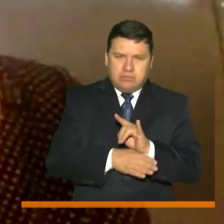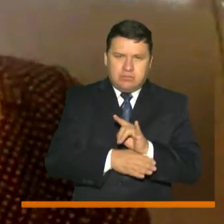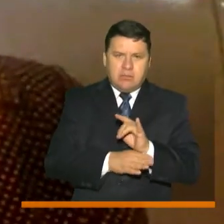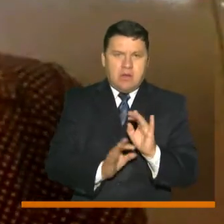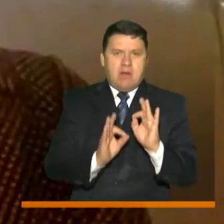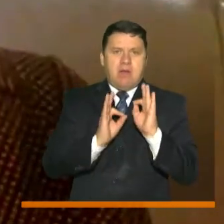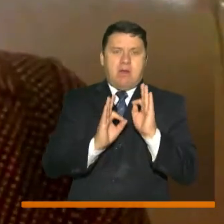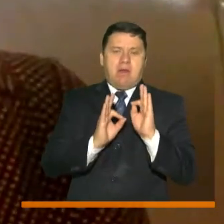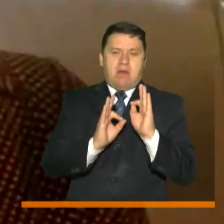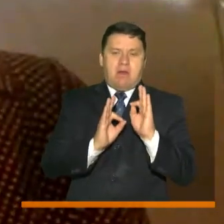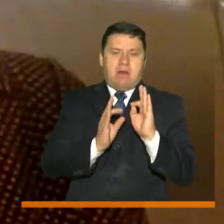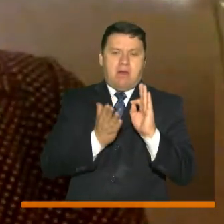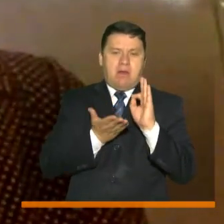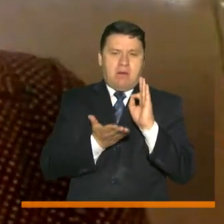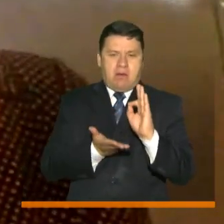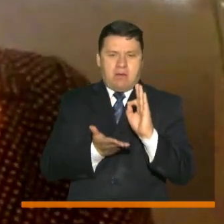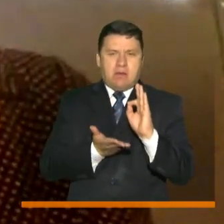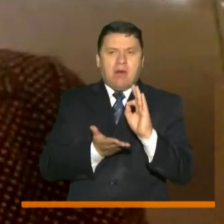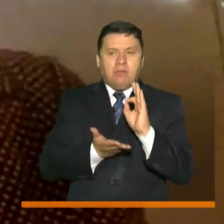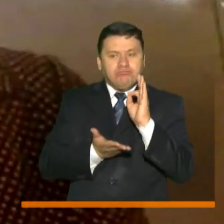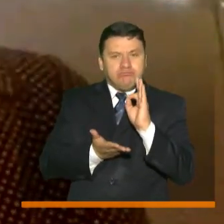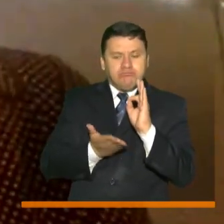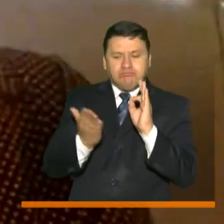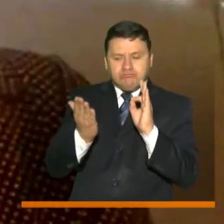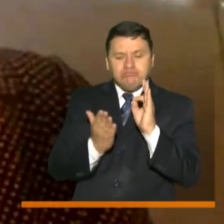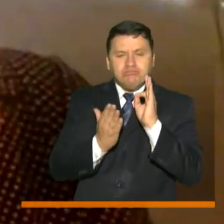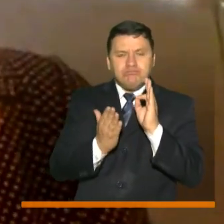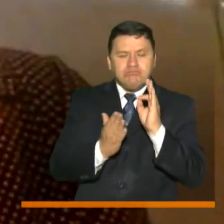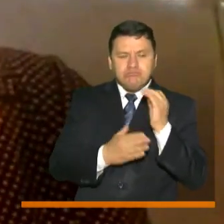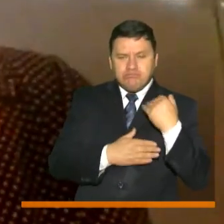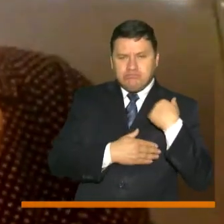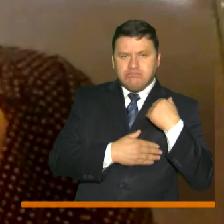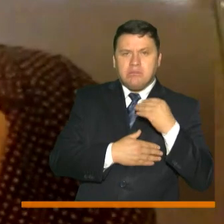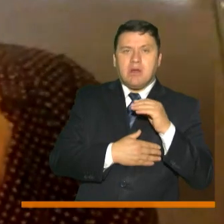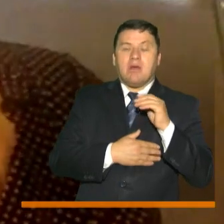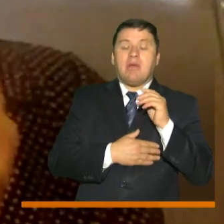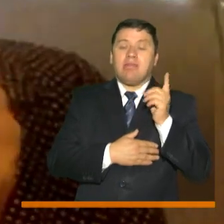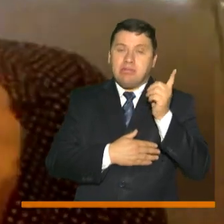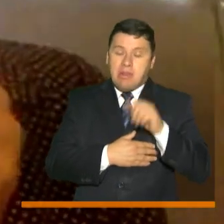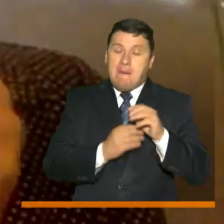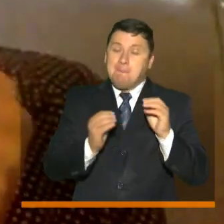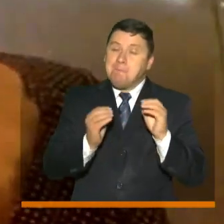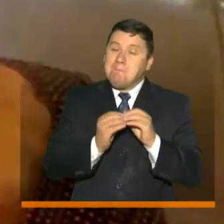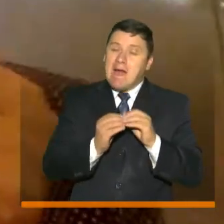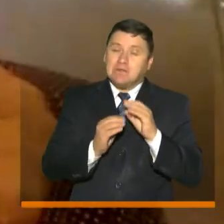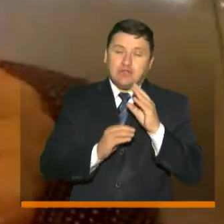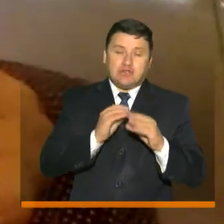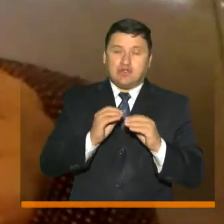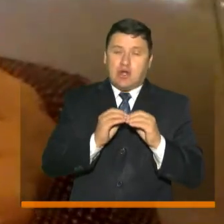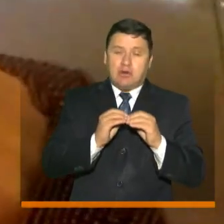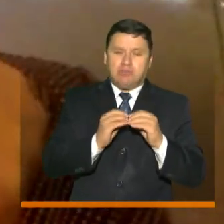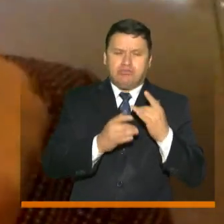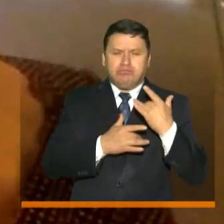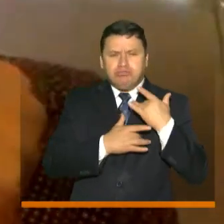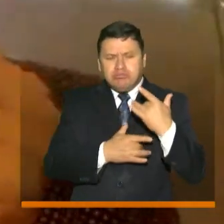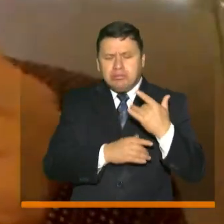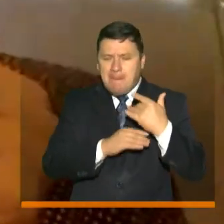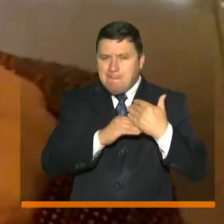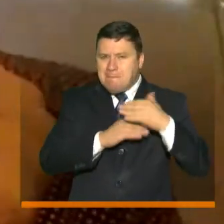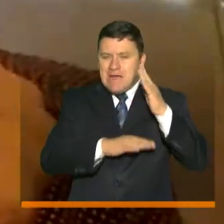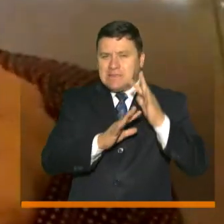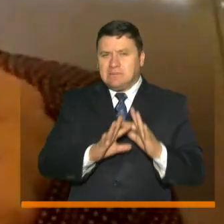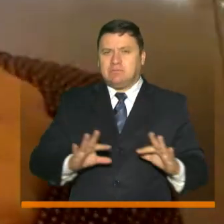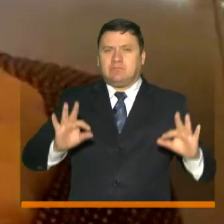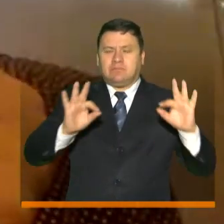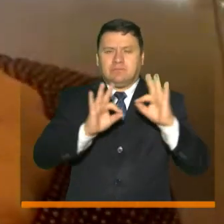garantías a los donantes además tenemos probablemente uno de los códigos de voluntad de donante más